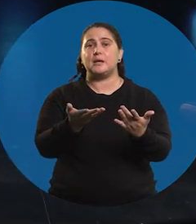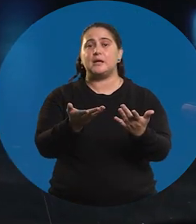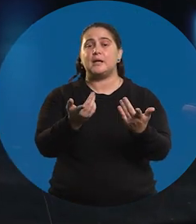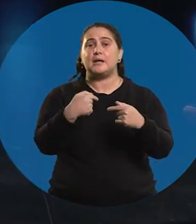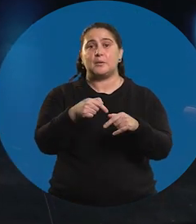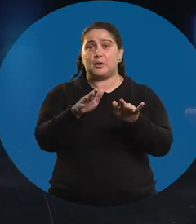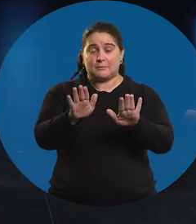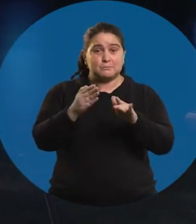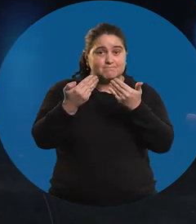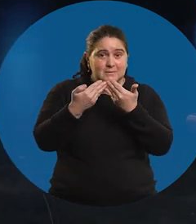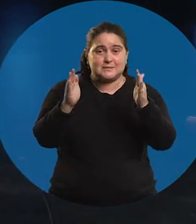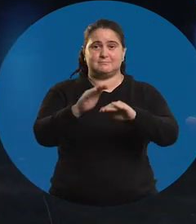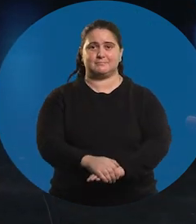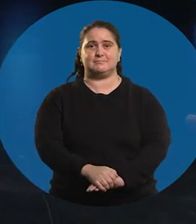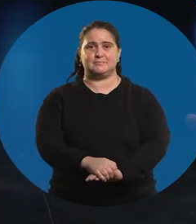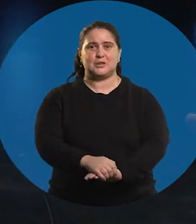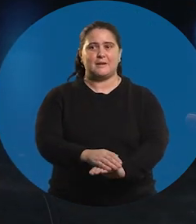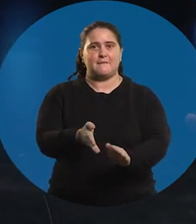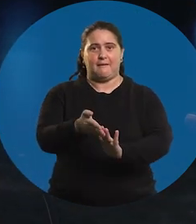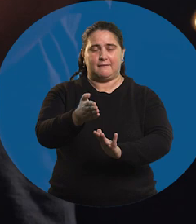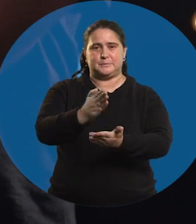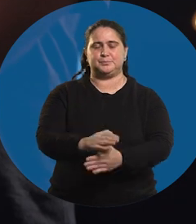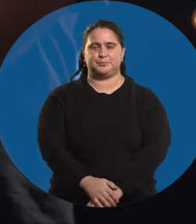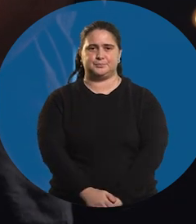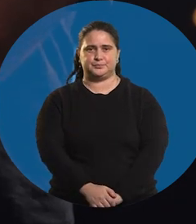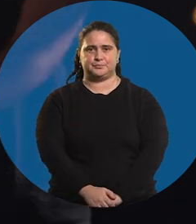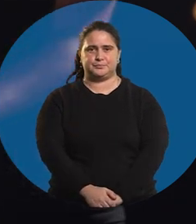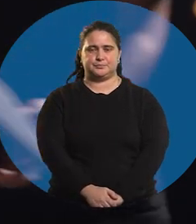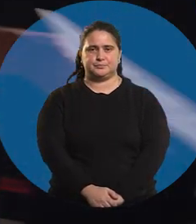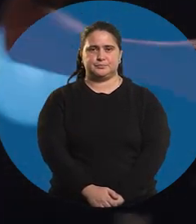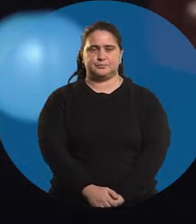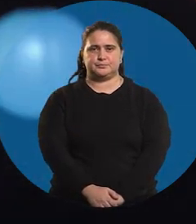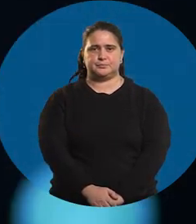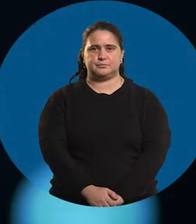Colo, 2 a 0, me queda final. Ojo, ahí va.